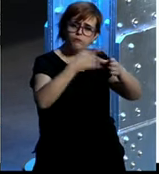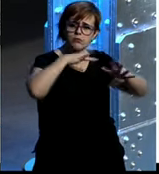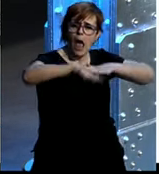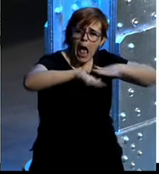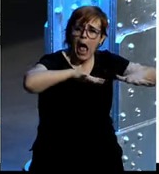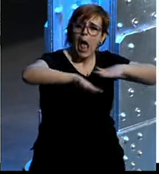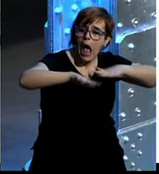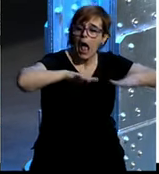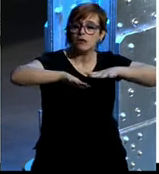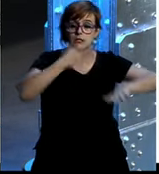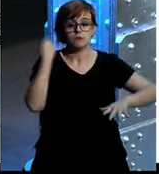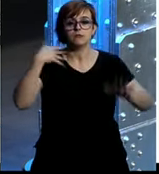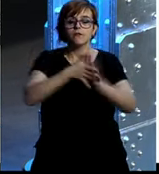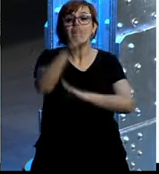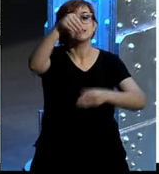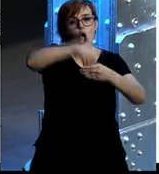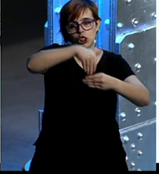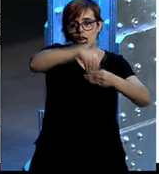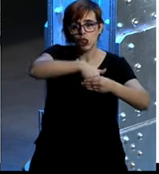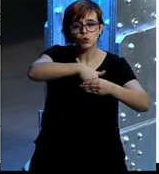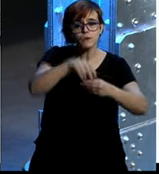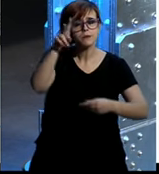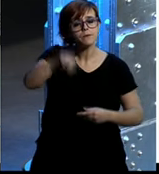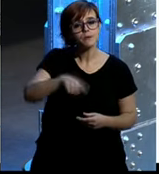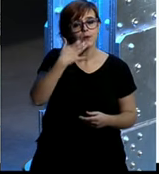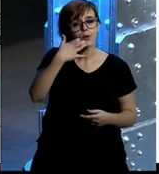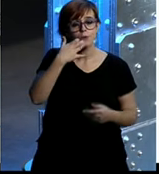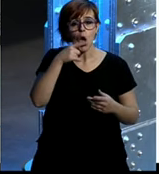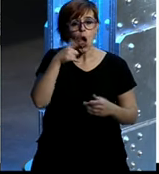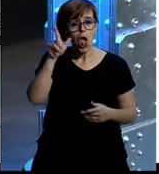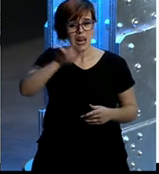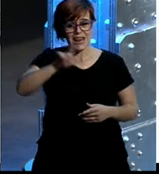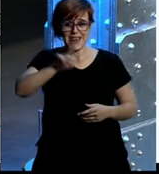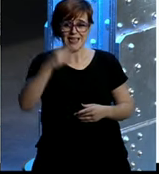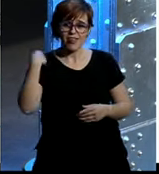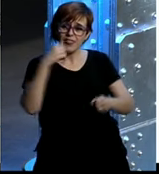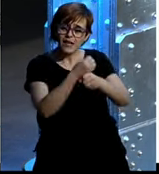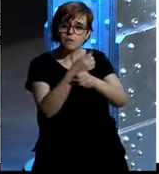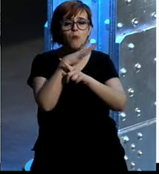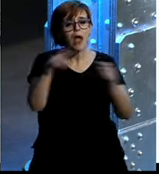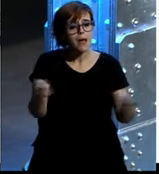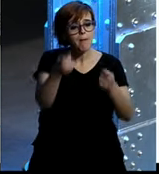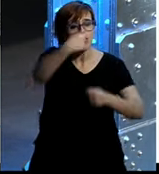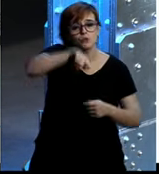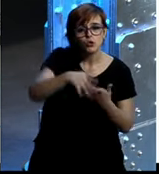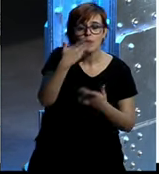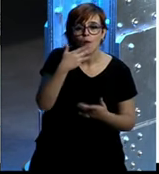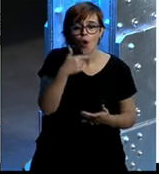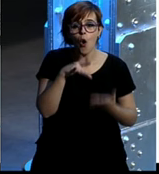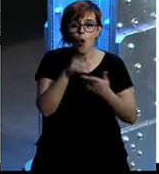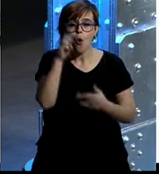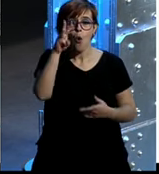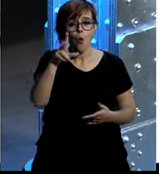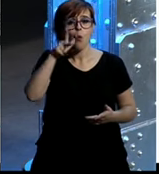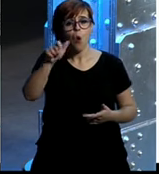y que se basa fundamentalmente también en contenidos. También en LinkedIn tenemos una campaña que no sé si alguno de conocéis que se llama What Inspired